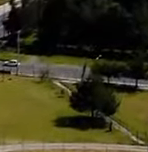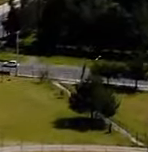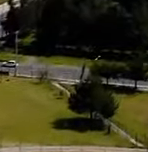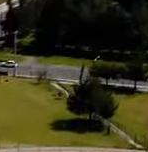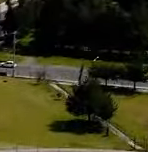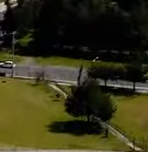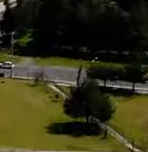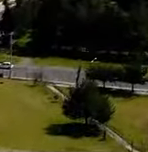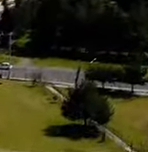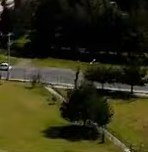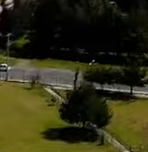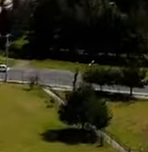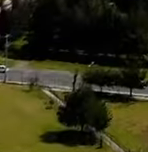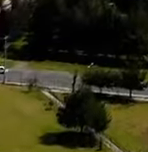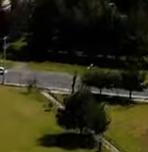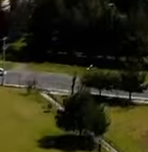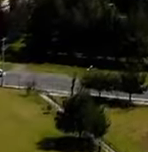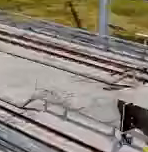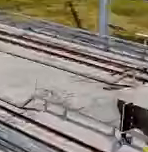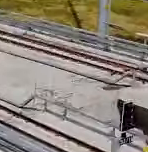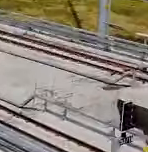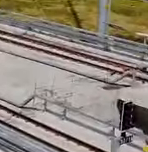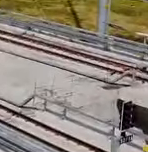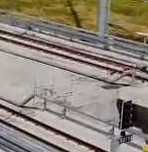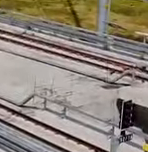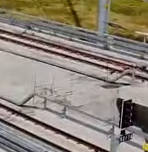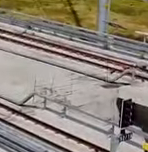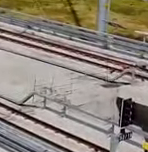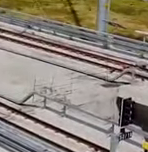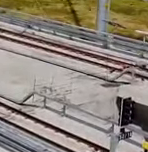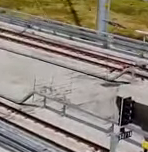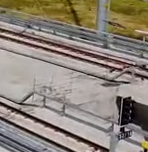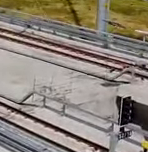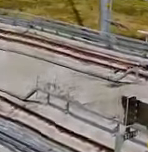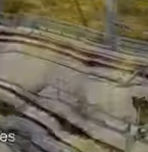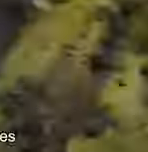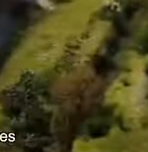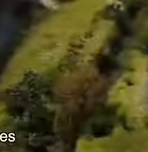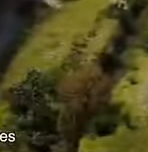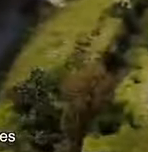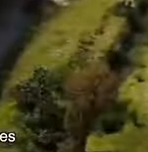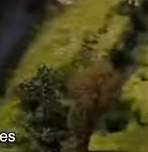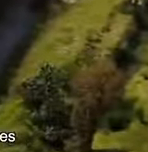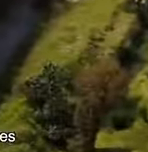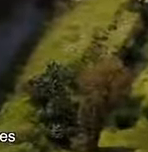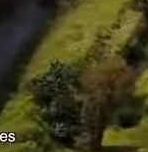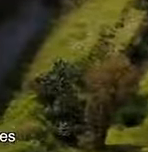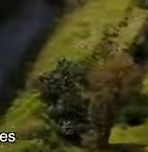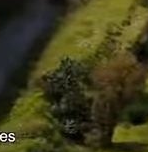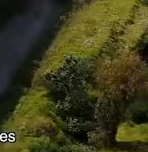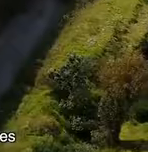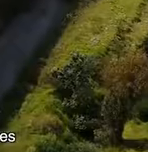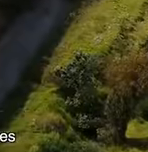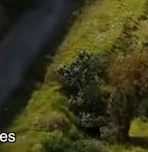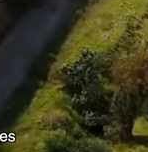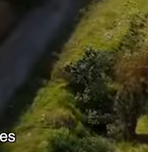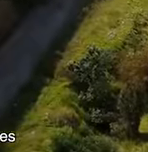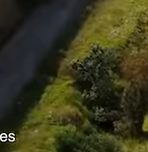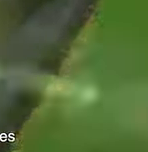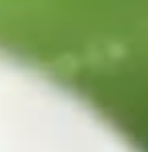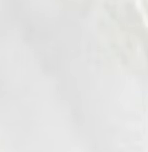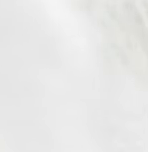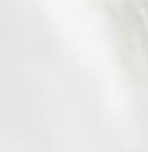usuarios tengan mayor movilidad y servicio directo a centros comerciales y de trabajo. Secretaría de Infraestructura, Comunicaciones y